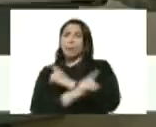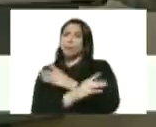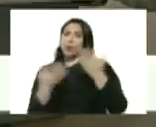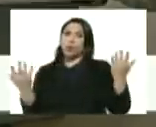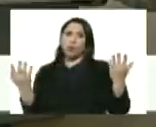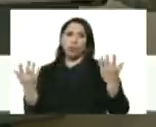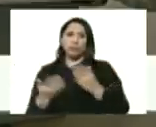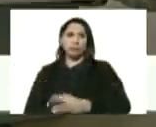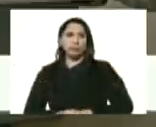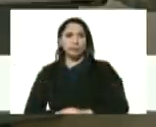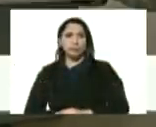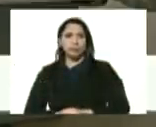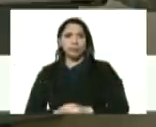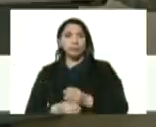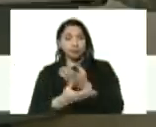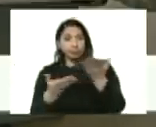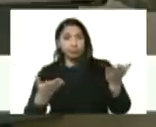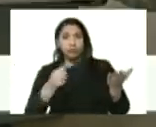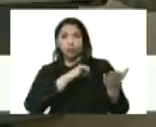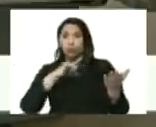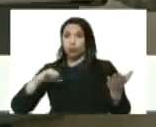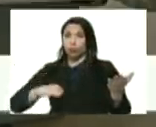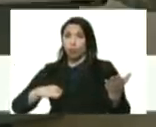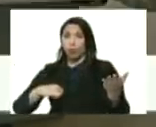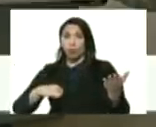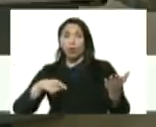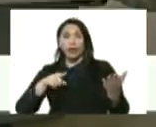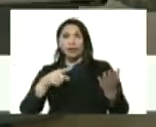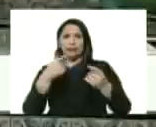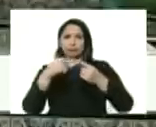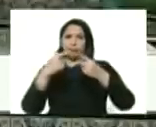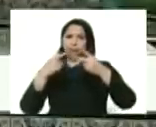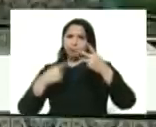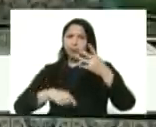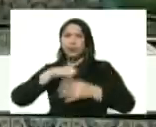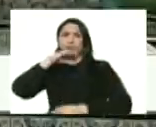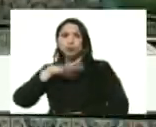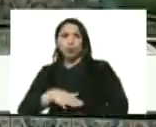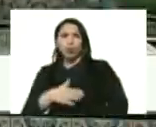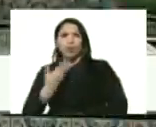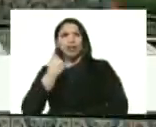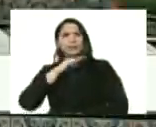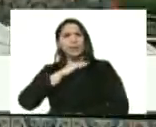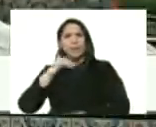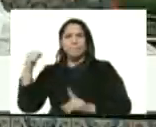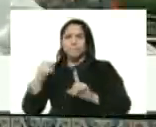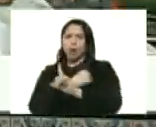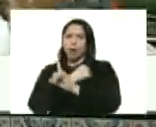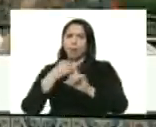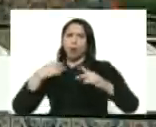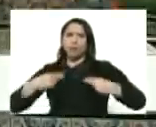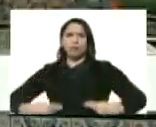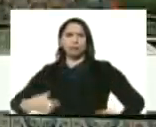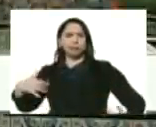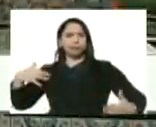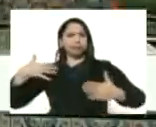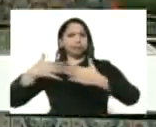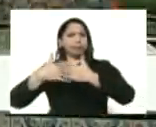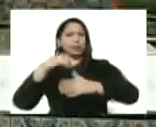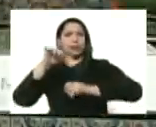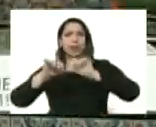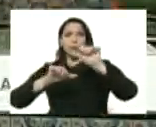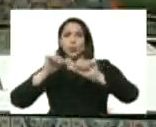así son estas circunstancias históricas las pandemias han golpeado a la humanidad durante siglos